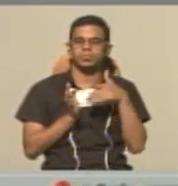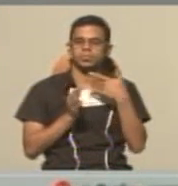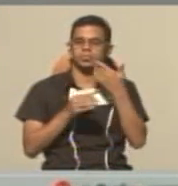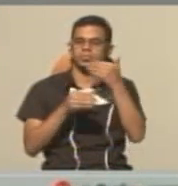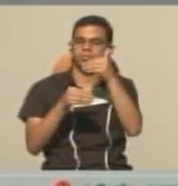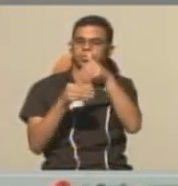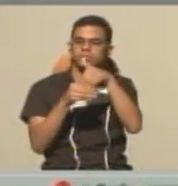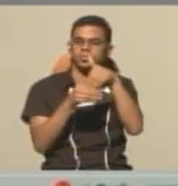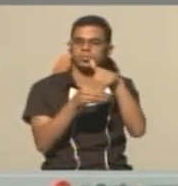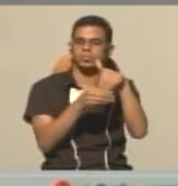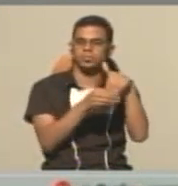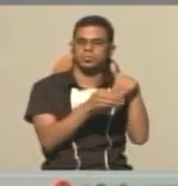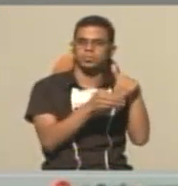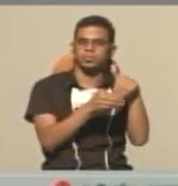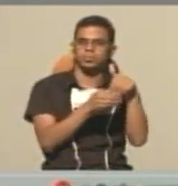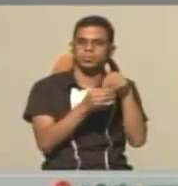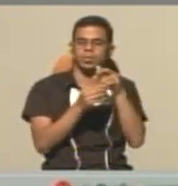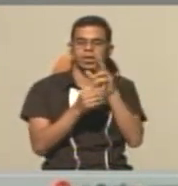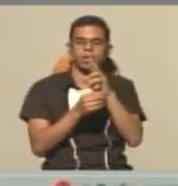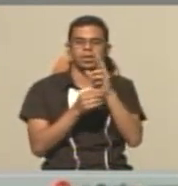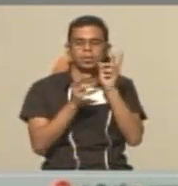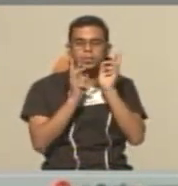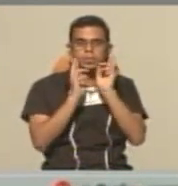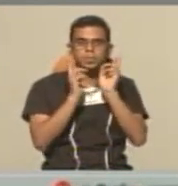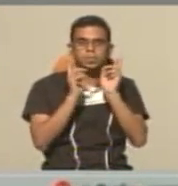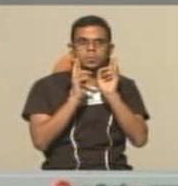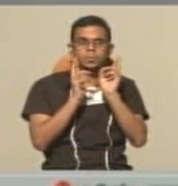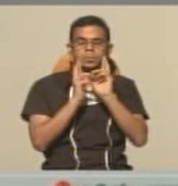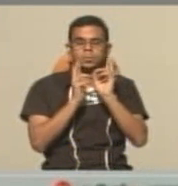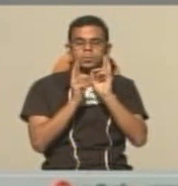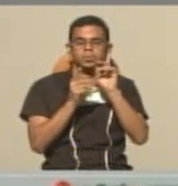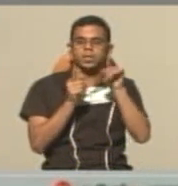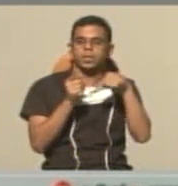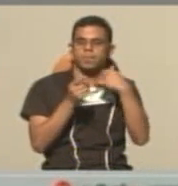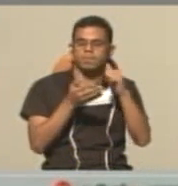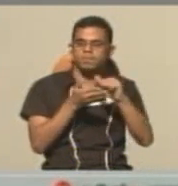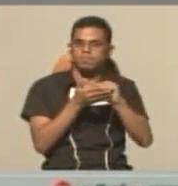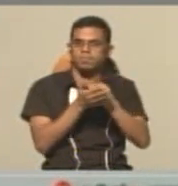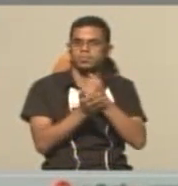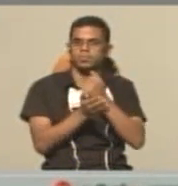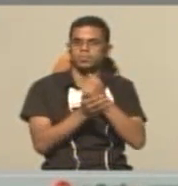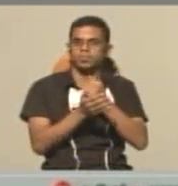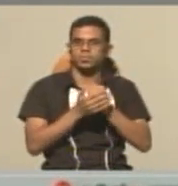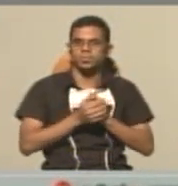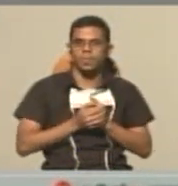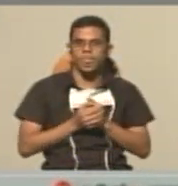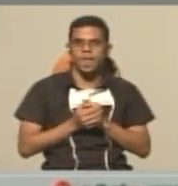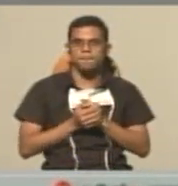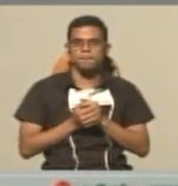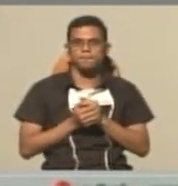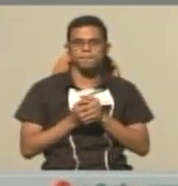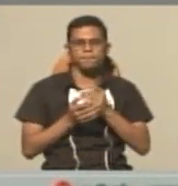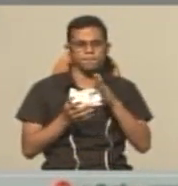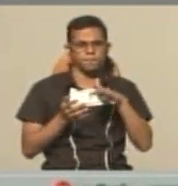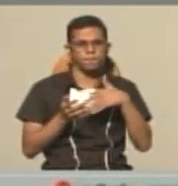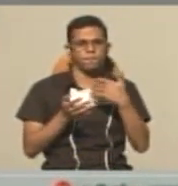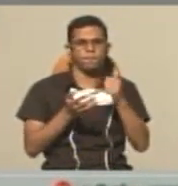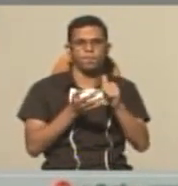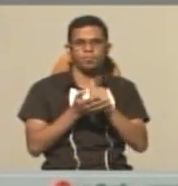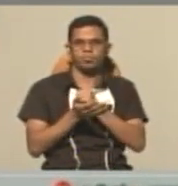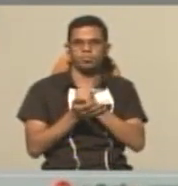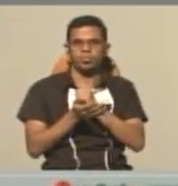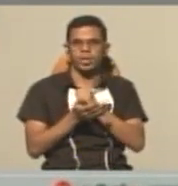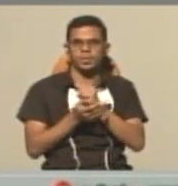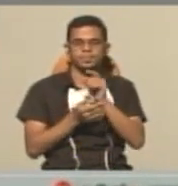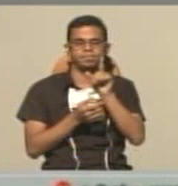guardando el ruido para luego eliminarlo. Para ello, hacemos doble